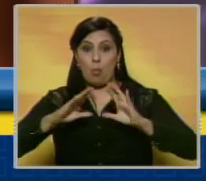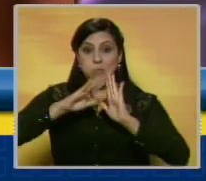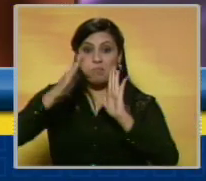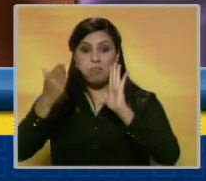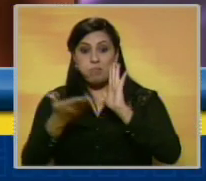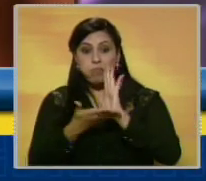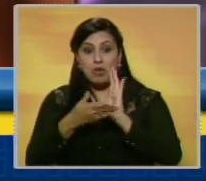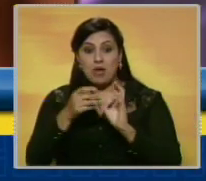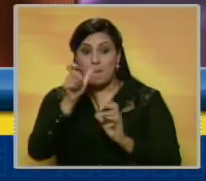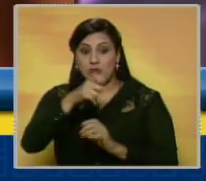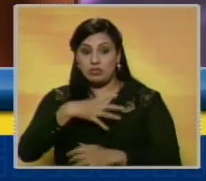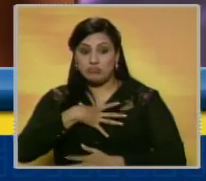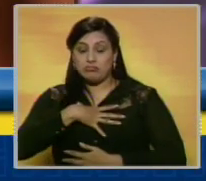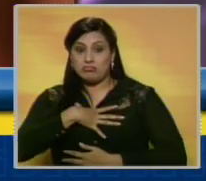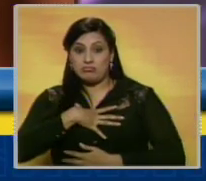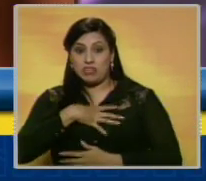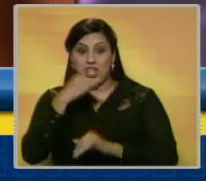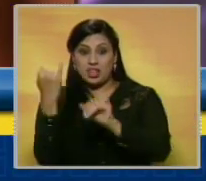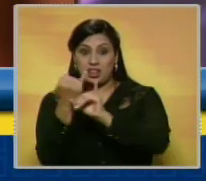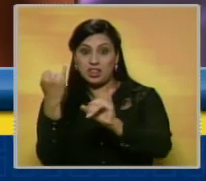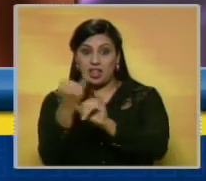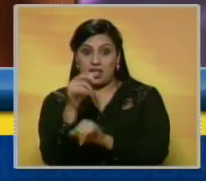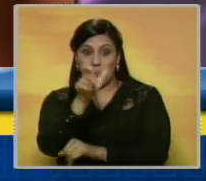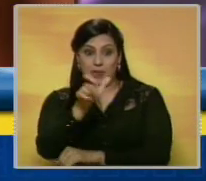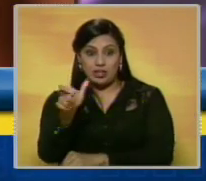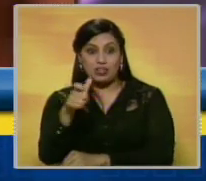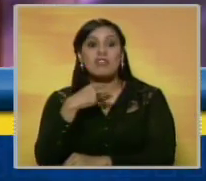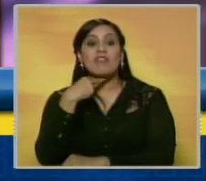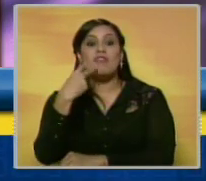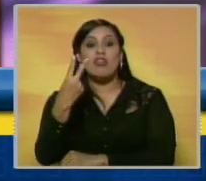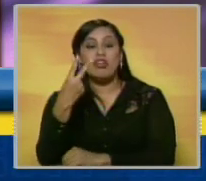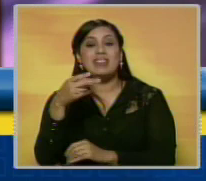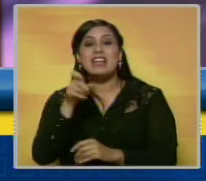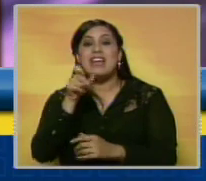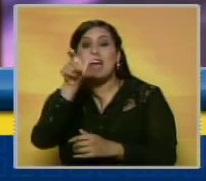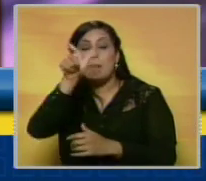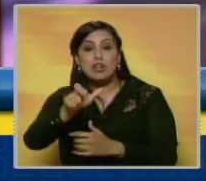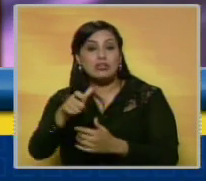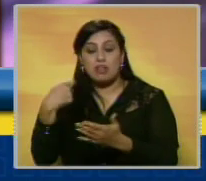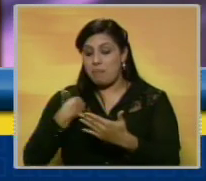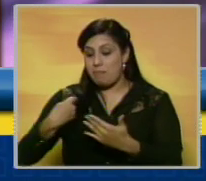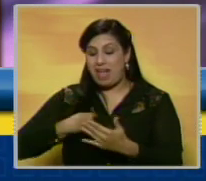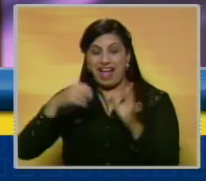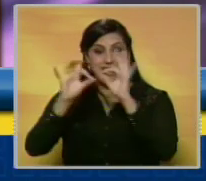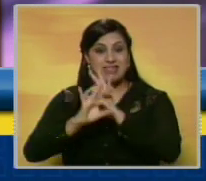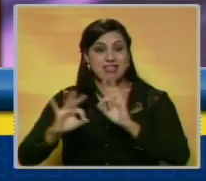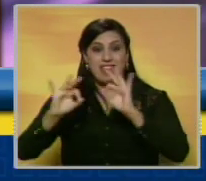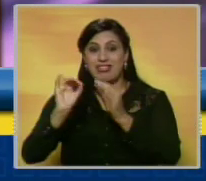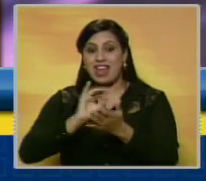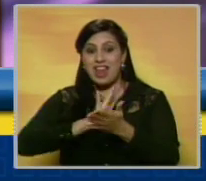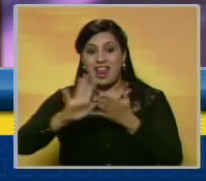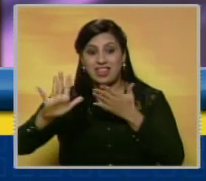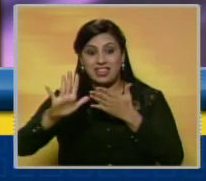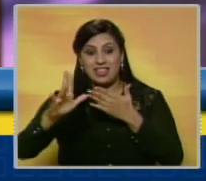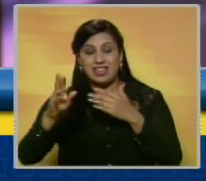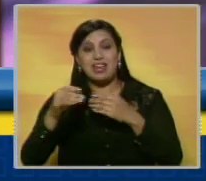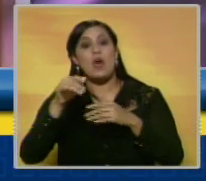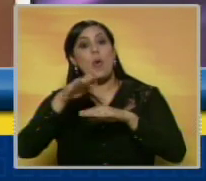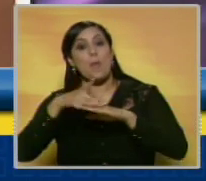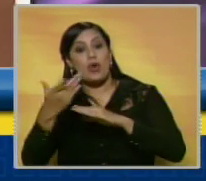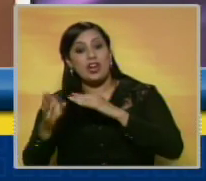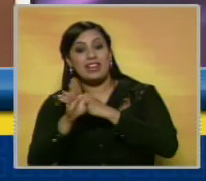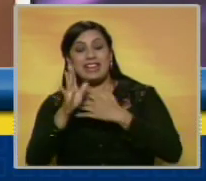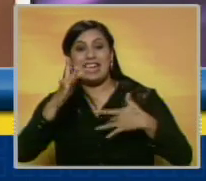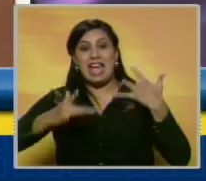a la conmoción que hubo en Internet. El portavoz aseguró que a Kim no le habían pagado por aparecer desnuda en la revista, ya que estaba